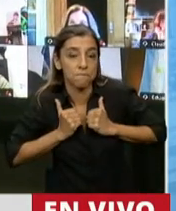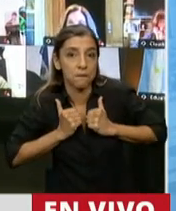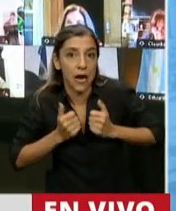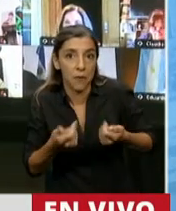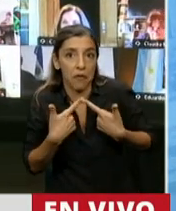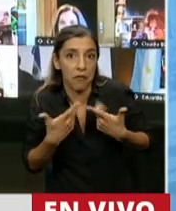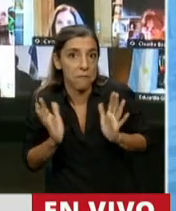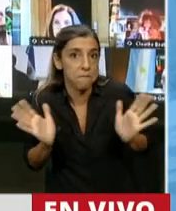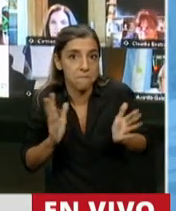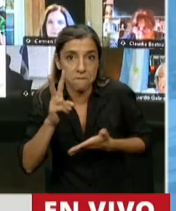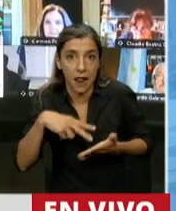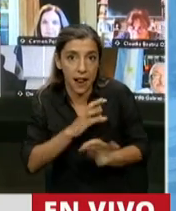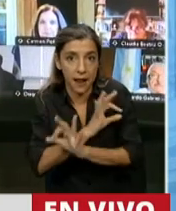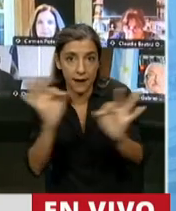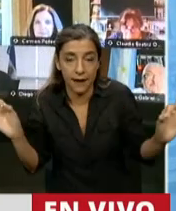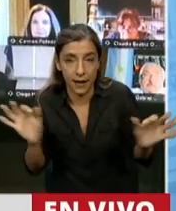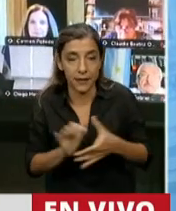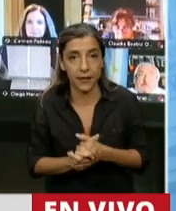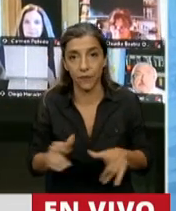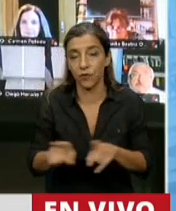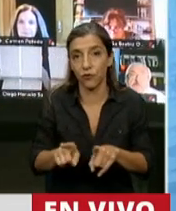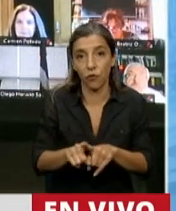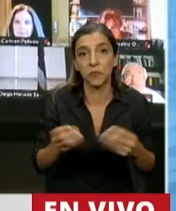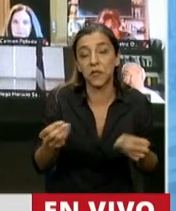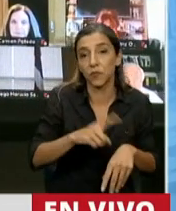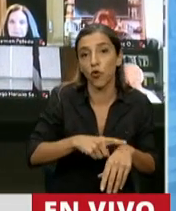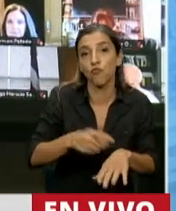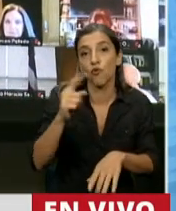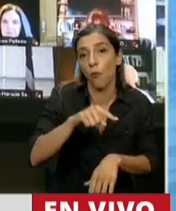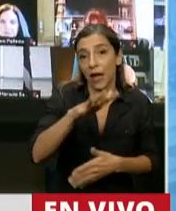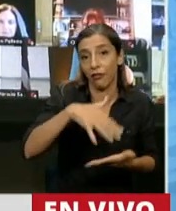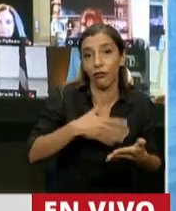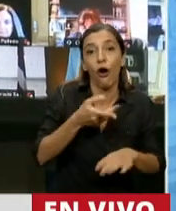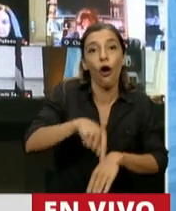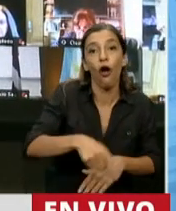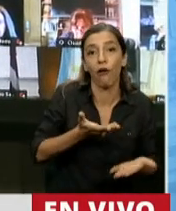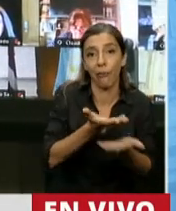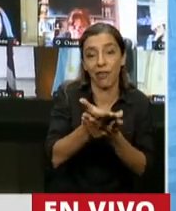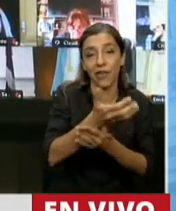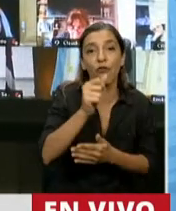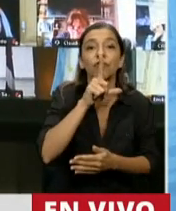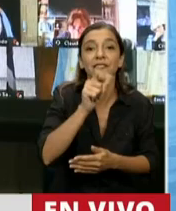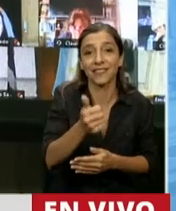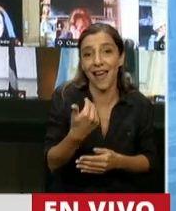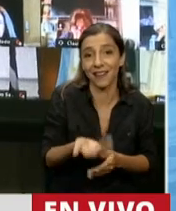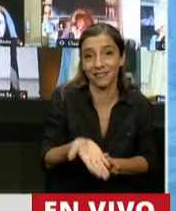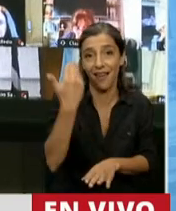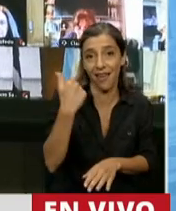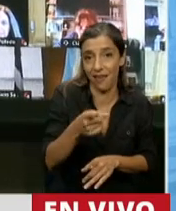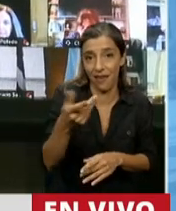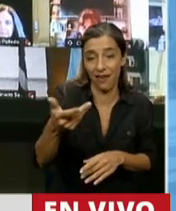tener el pedido de sesión y cuándo ingresó a este de la sesión que se citó en el día de ayer.